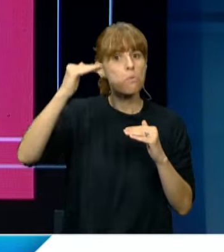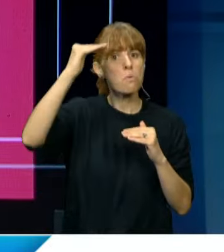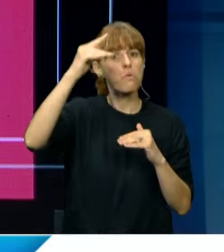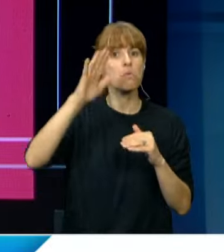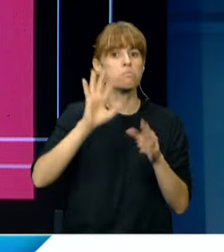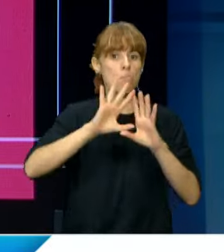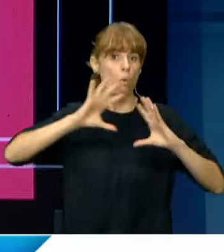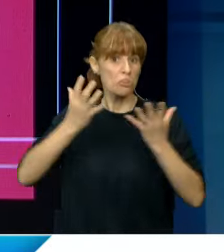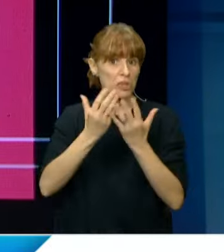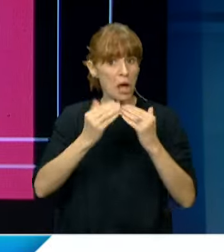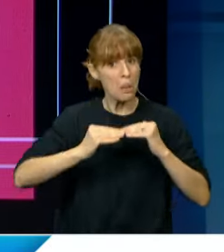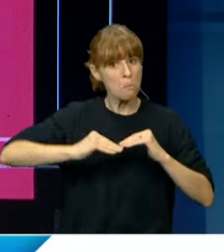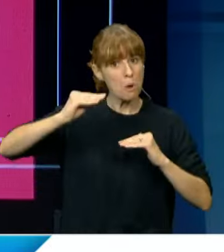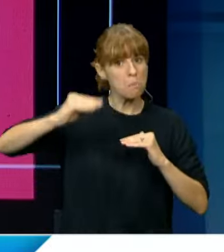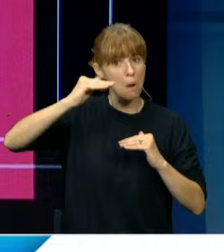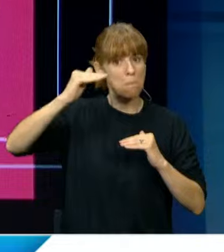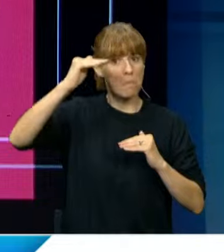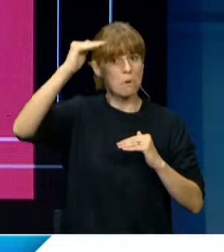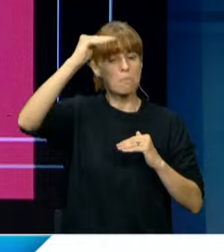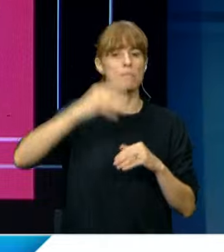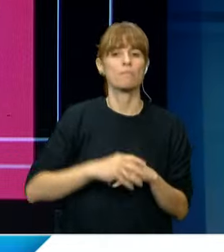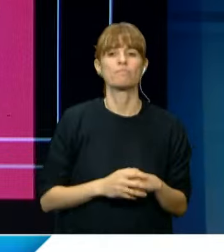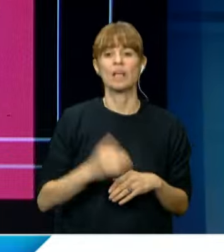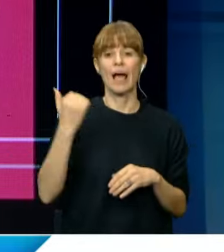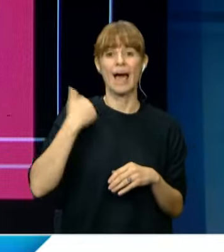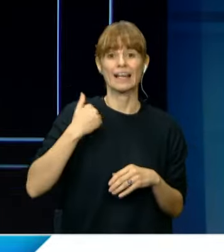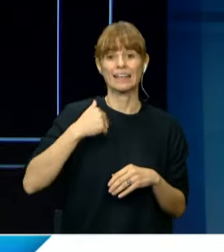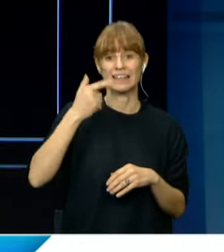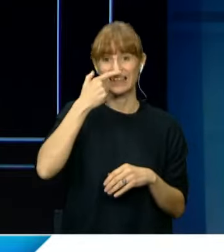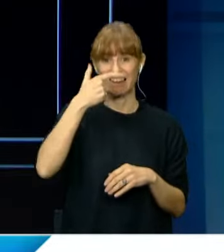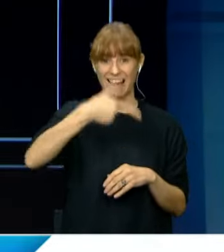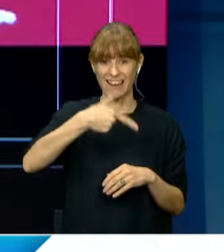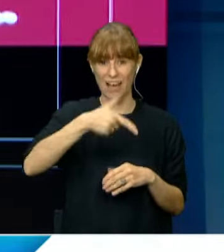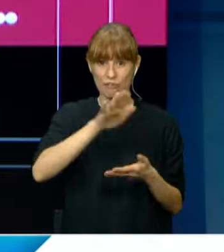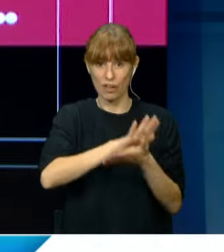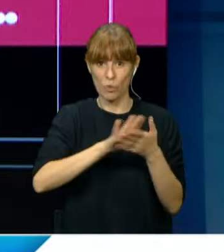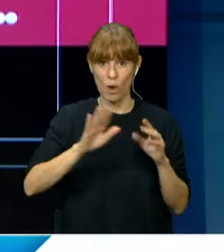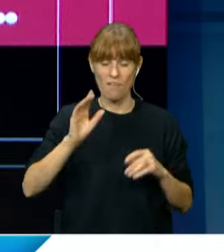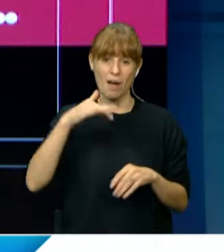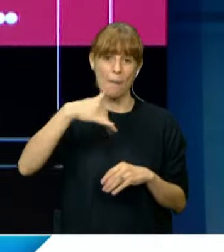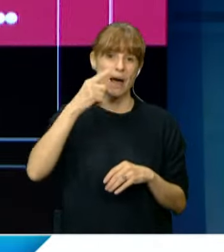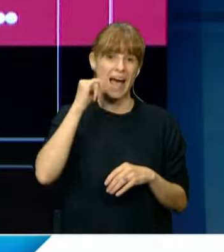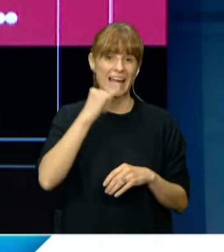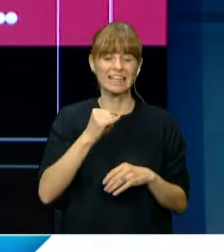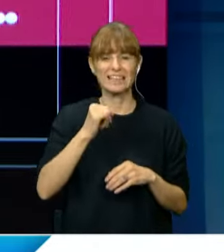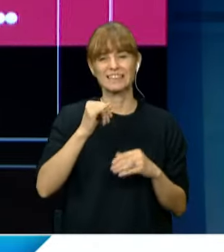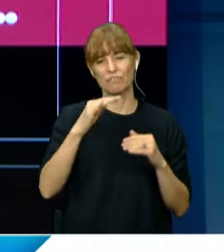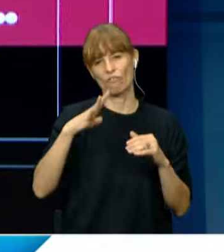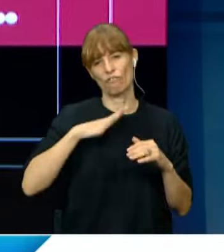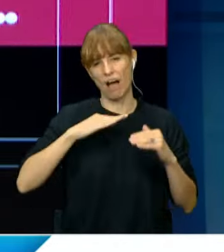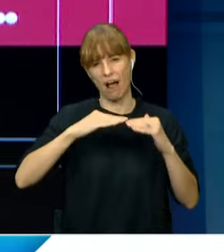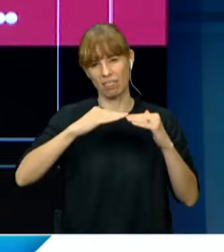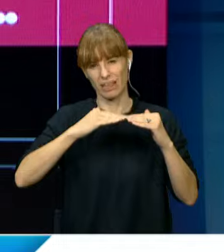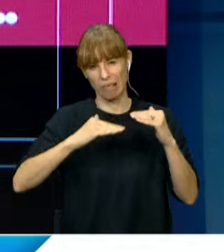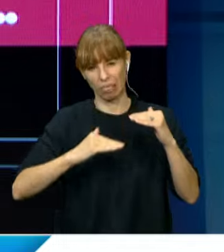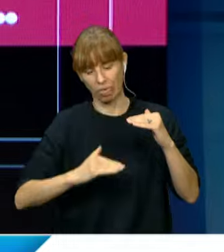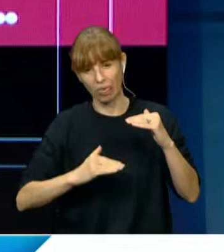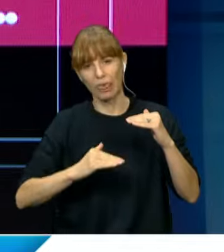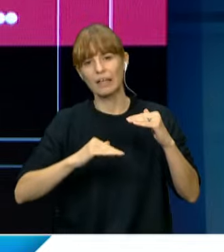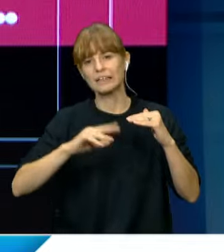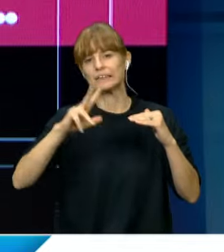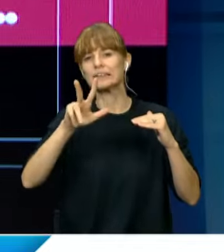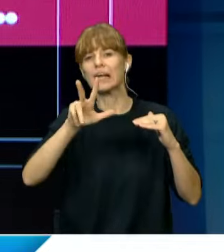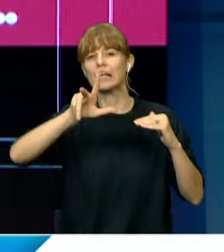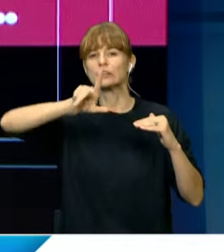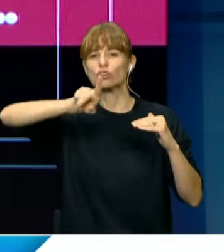mundial. En Argentina la producción de bioetanol aún está por debajo de su capacidad total, con sólo el 3